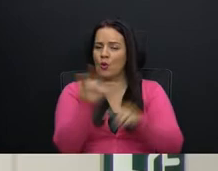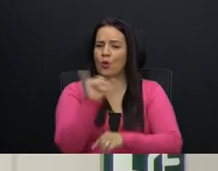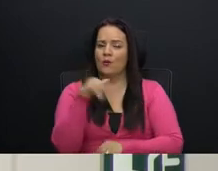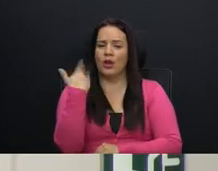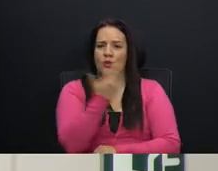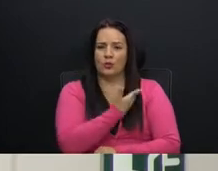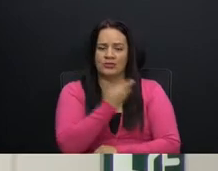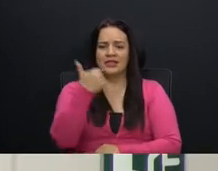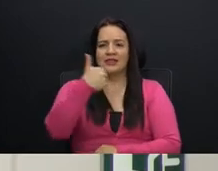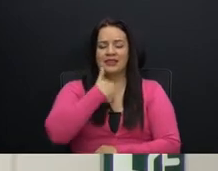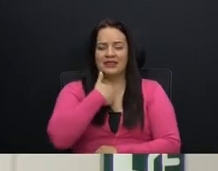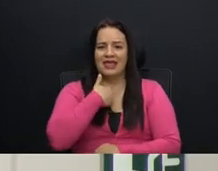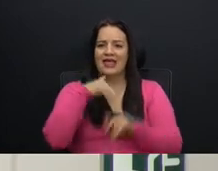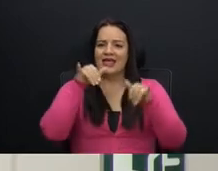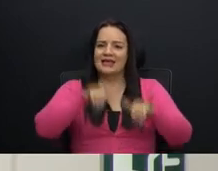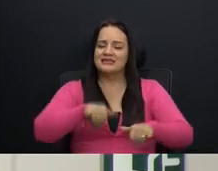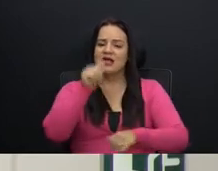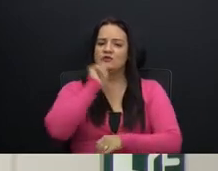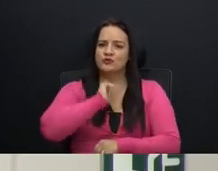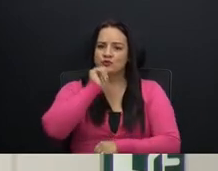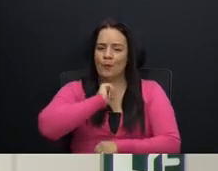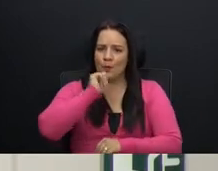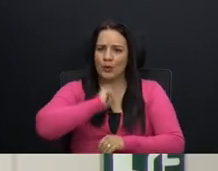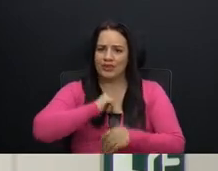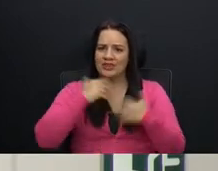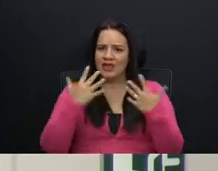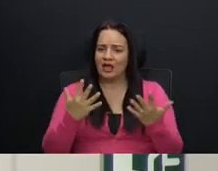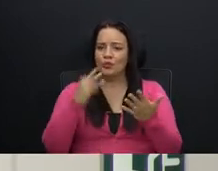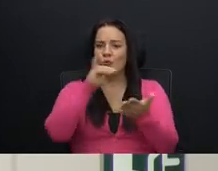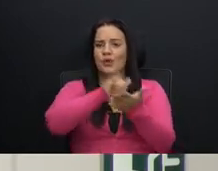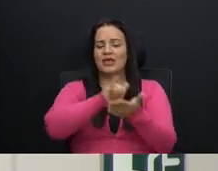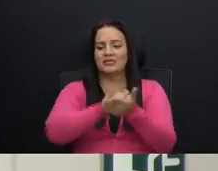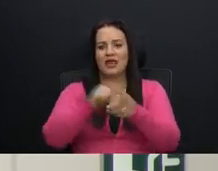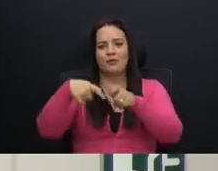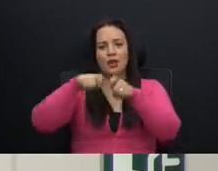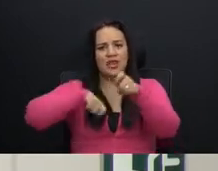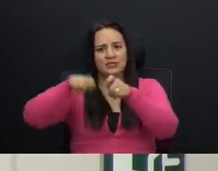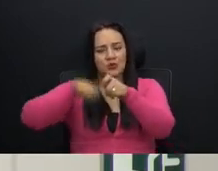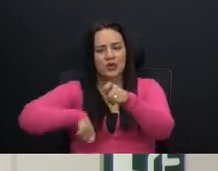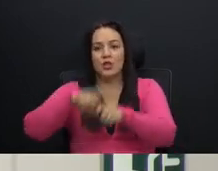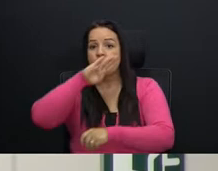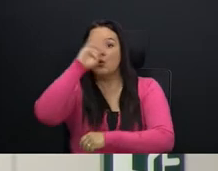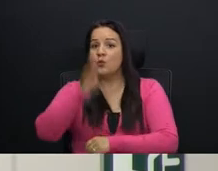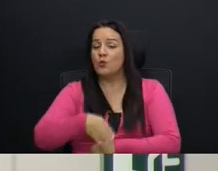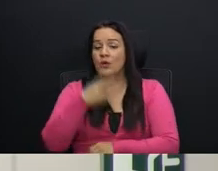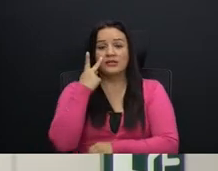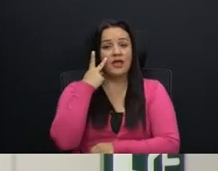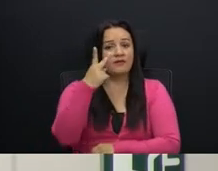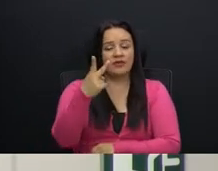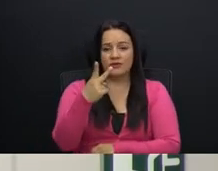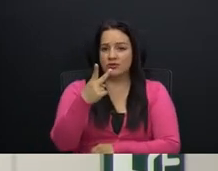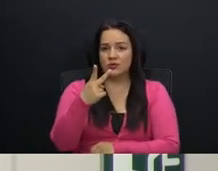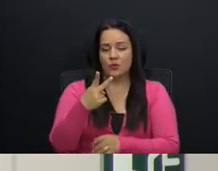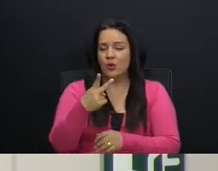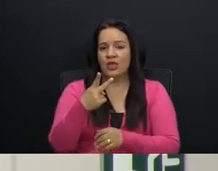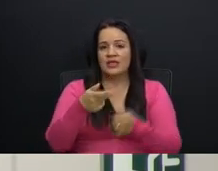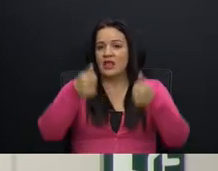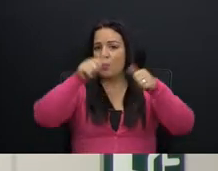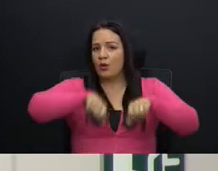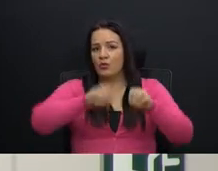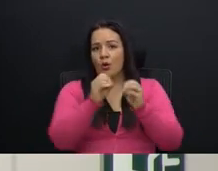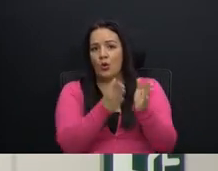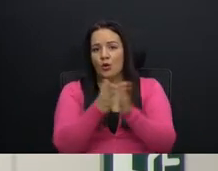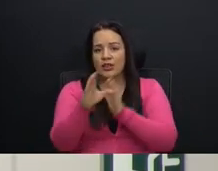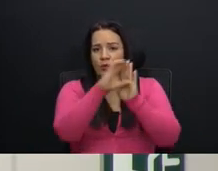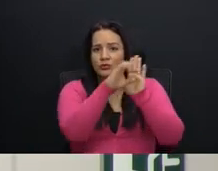nuestra tenga que estar soportando estos atropellos. Nunca se había visto en el orden constitucional que